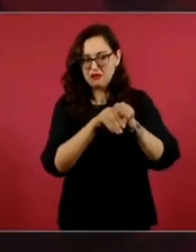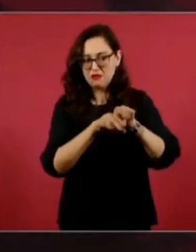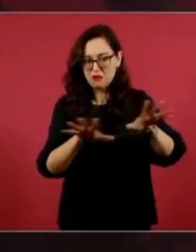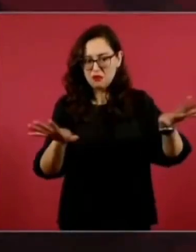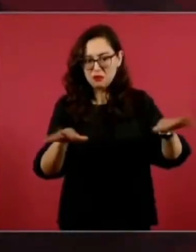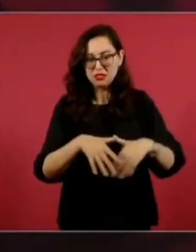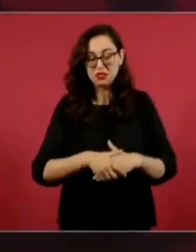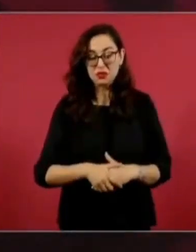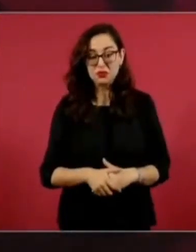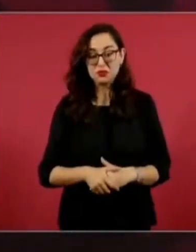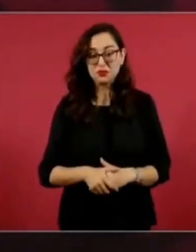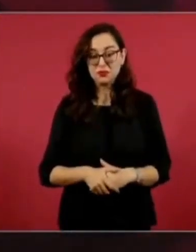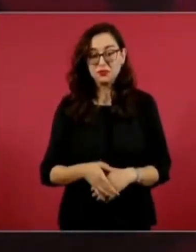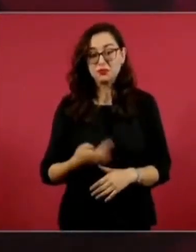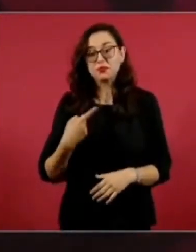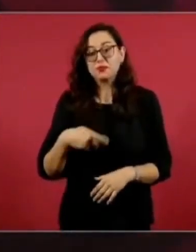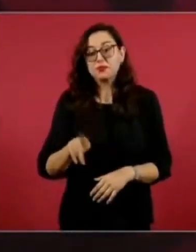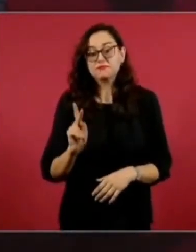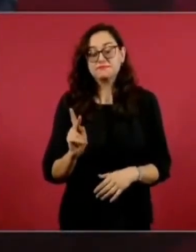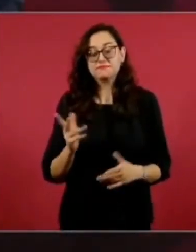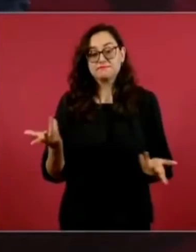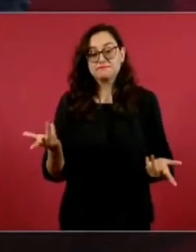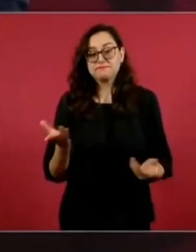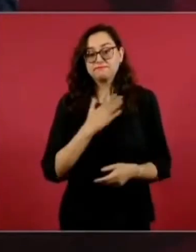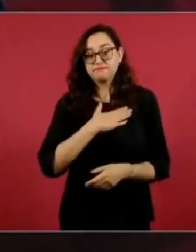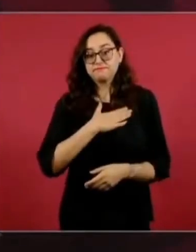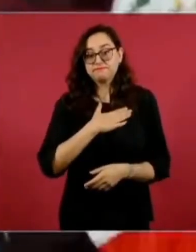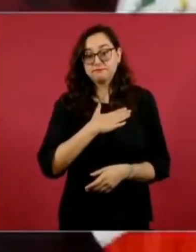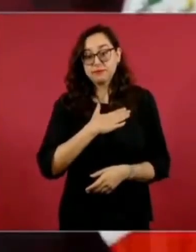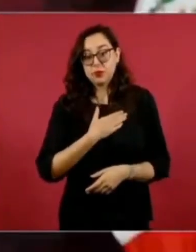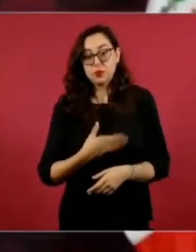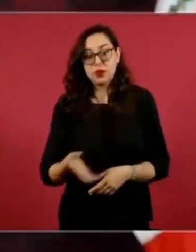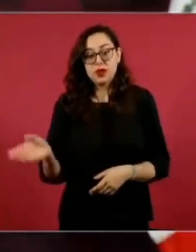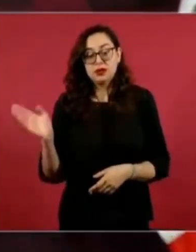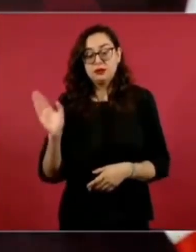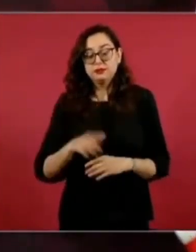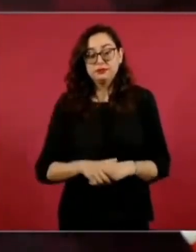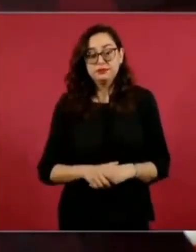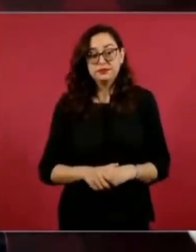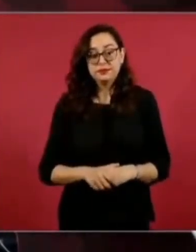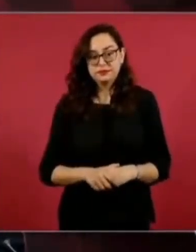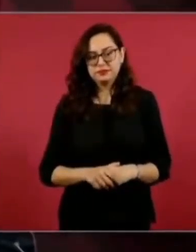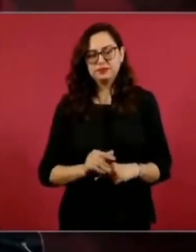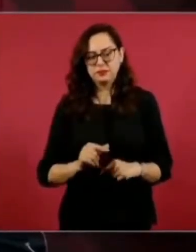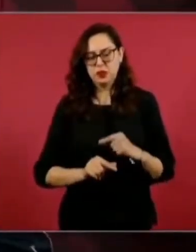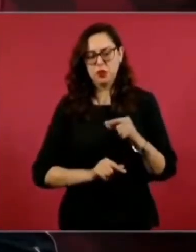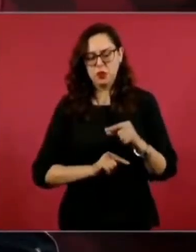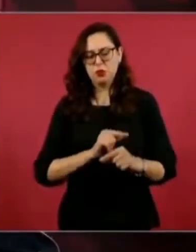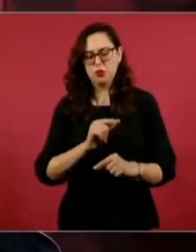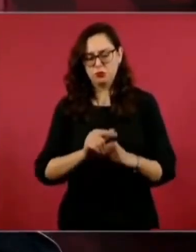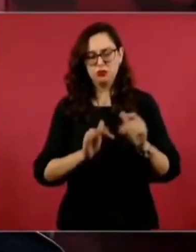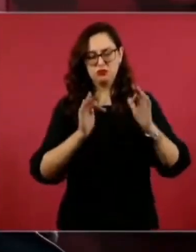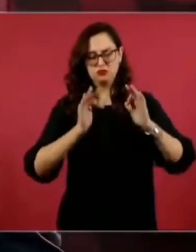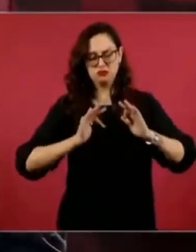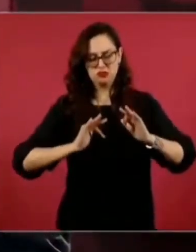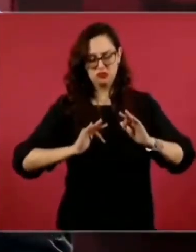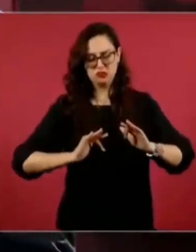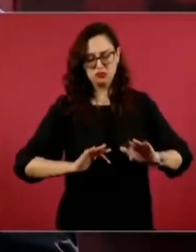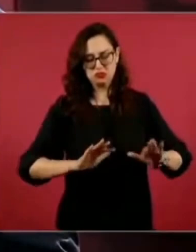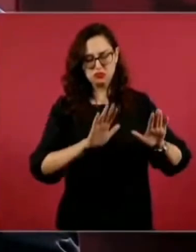Pero de todas maneras ya van a ir cambiando, yo eso es lo que espero.